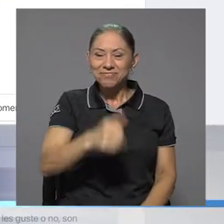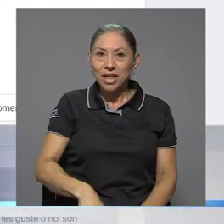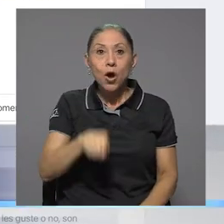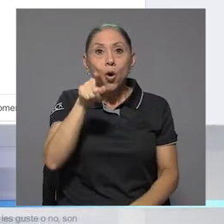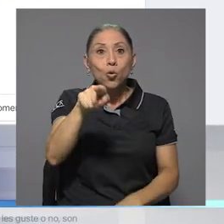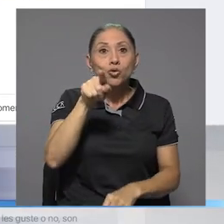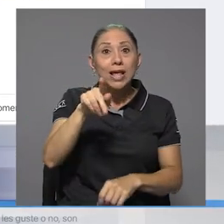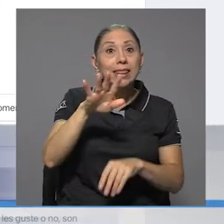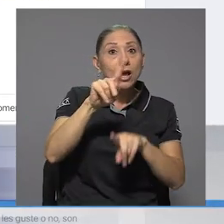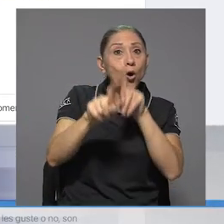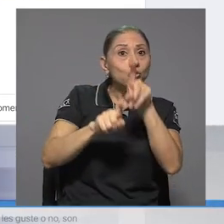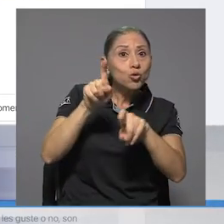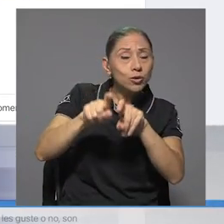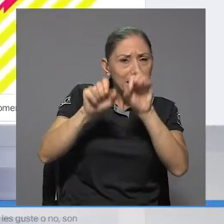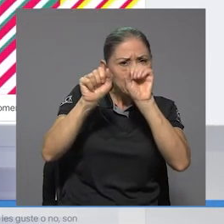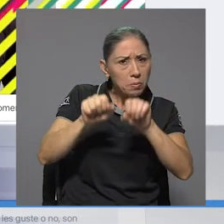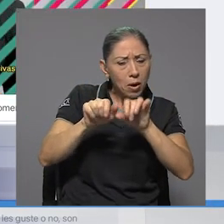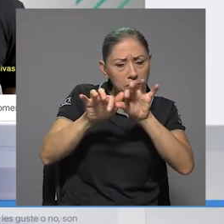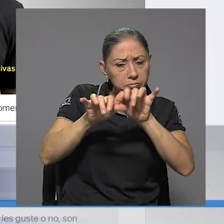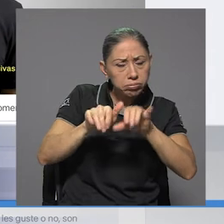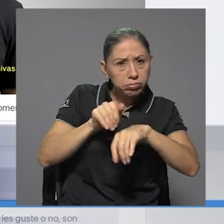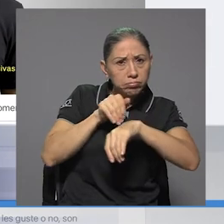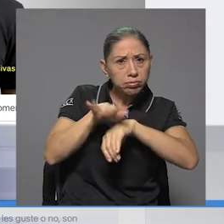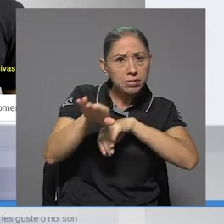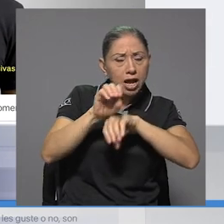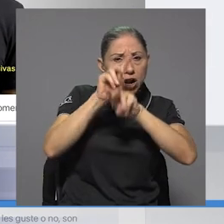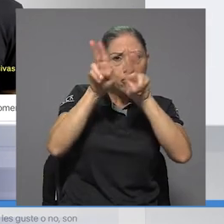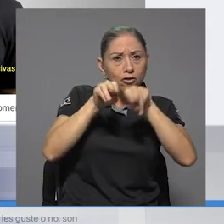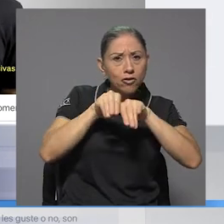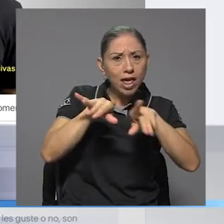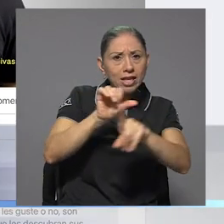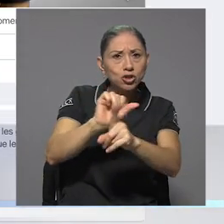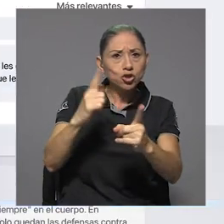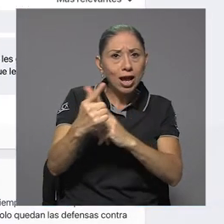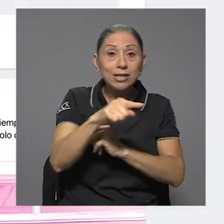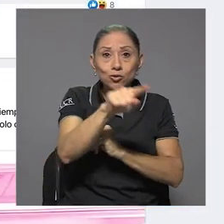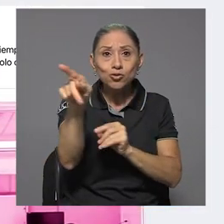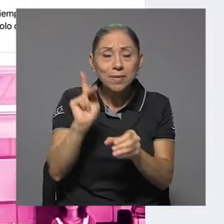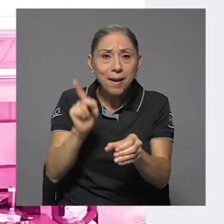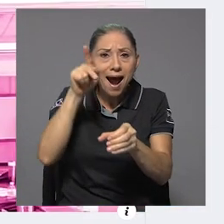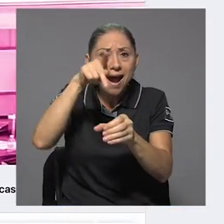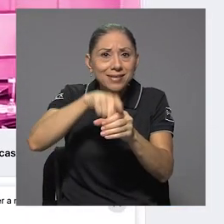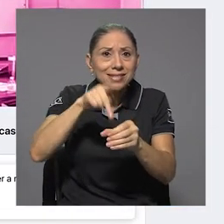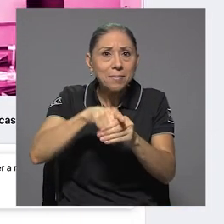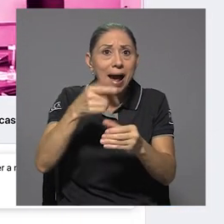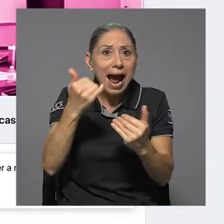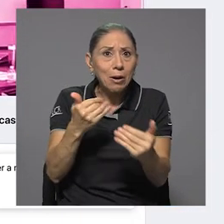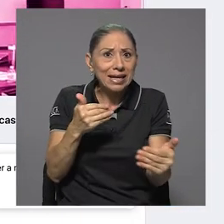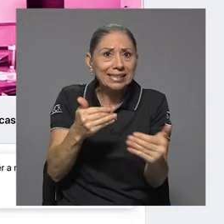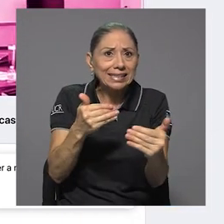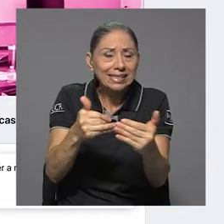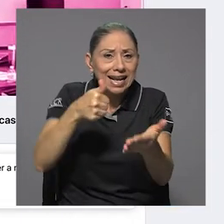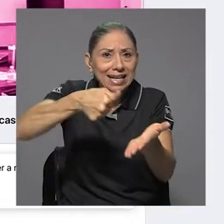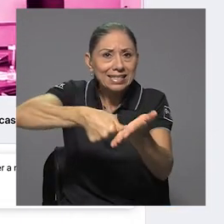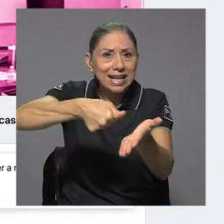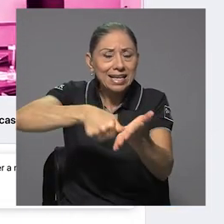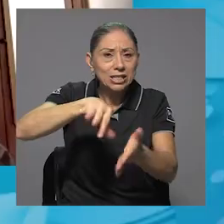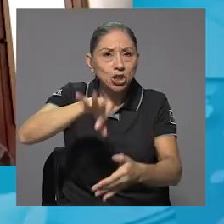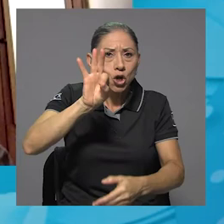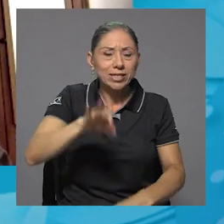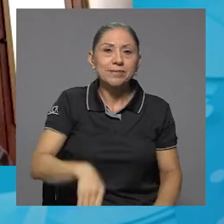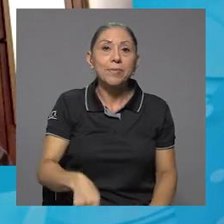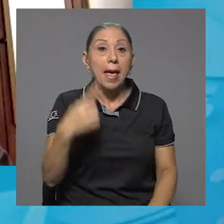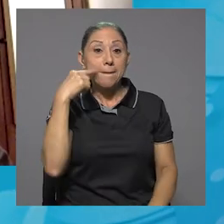para que envíe sus consultas a través de redes sociales y participe activamente de esta propuesta de cara a las elecciones. Para